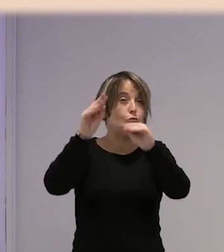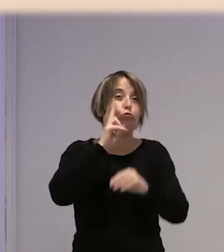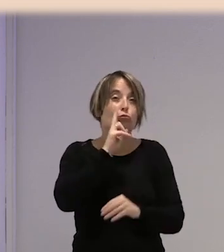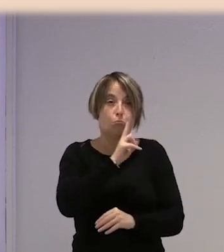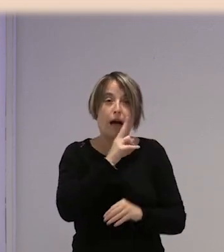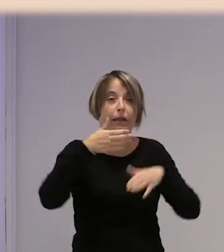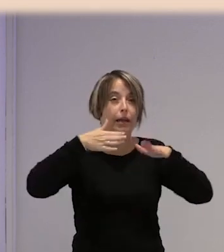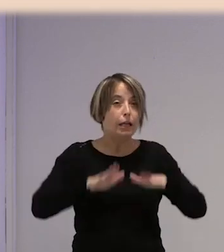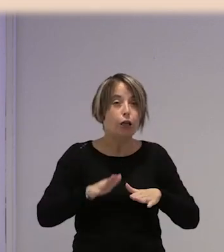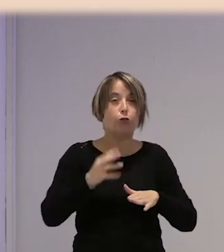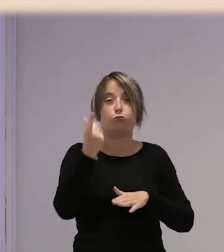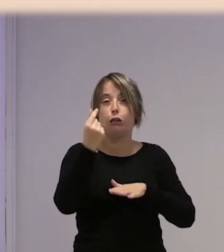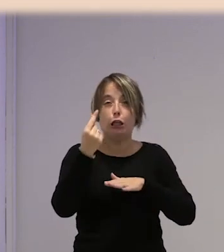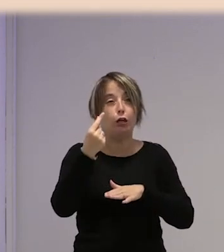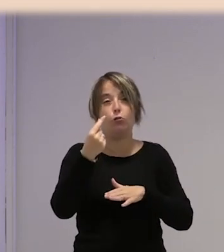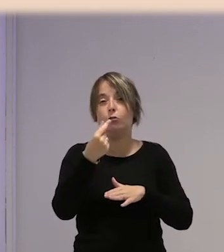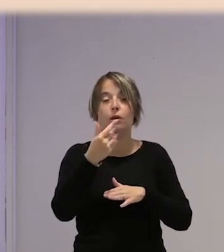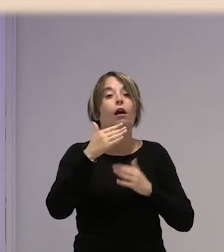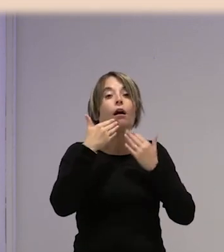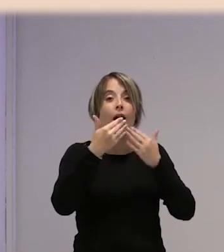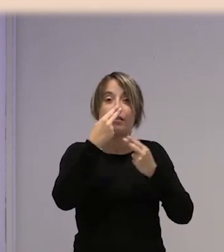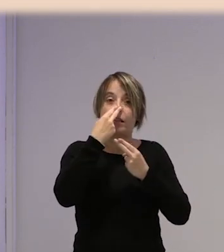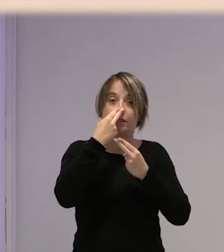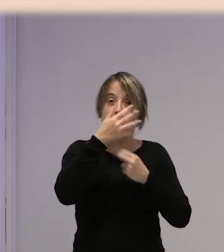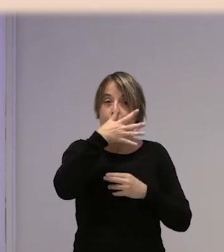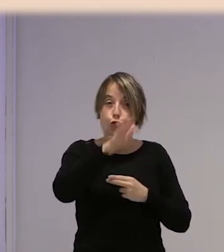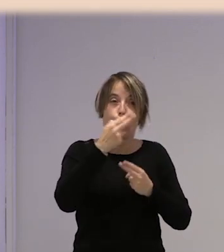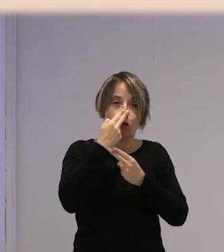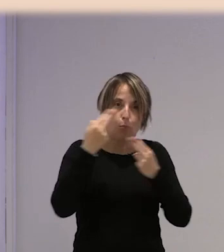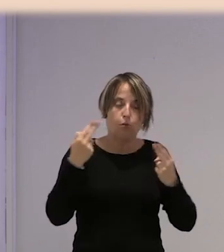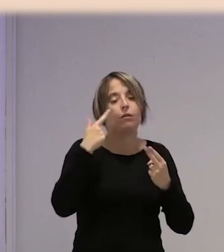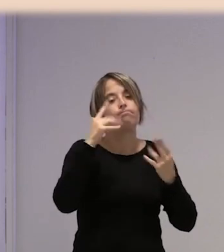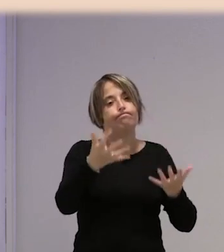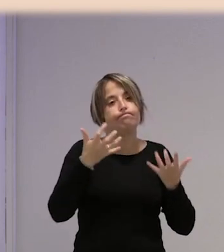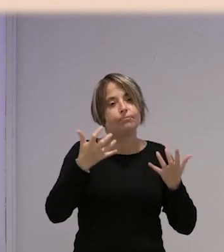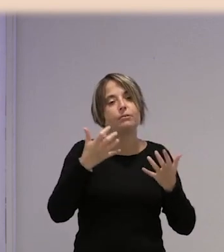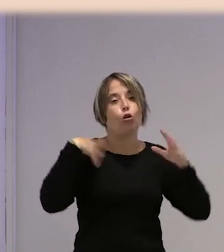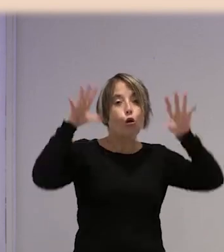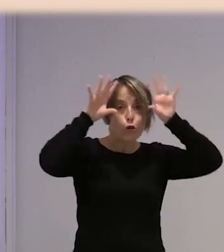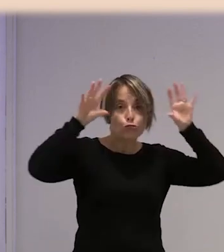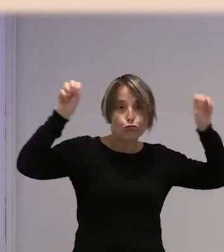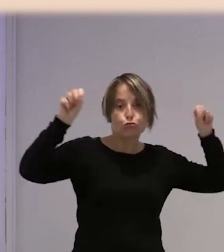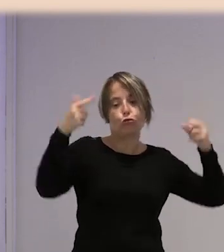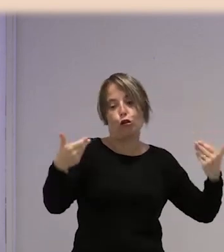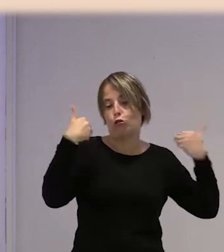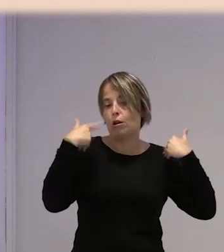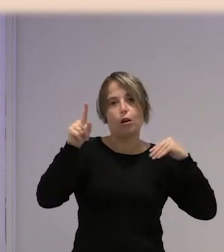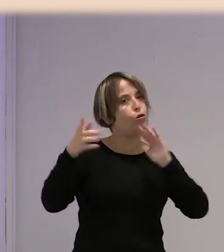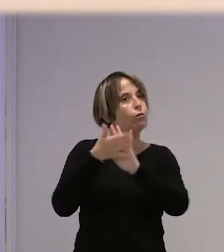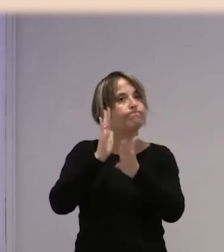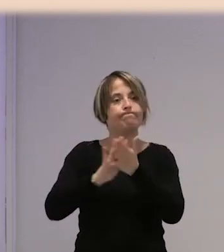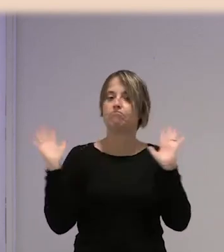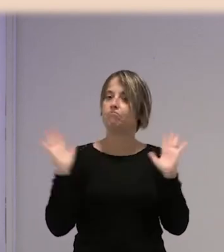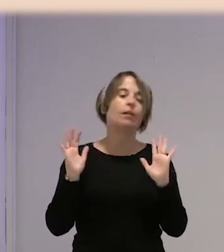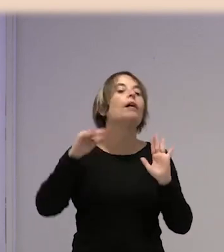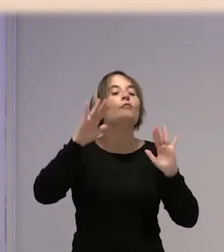madre, sus hijos y demás. Y gracias a la denuncia pública también, conseguimos que el consulado, que de primera hora dijo que ellos no tenían nada que ver,